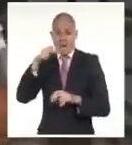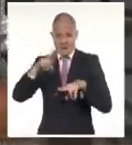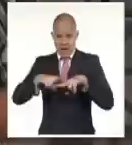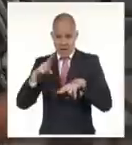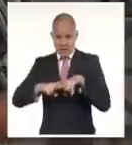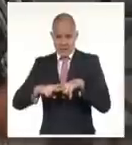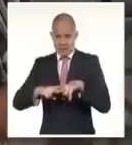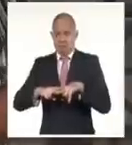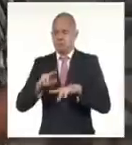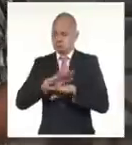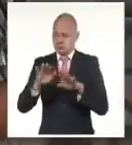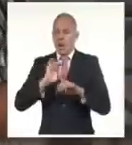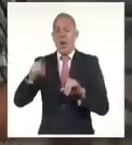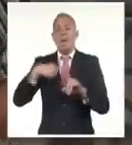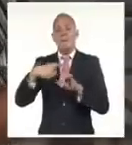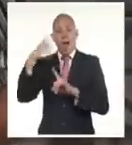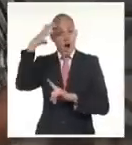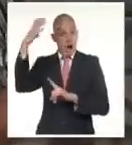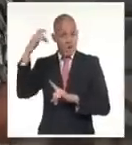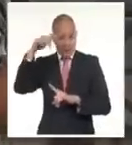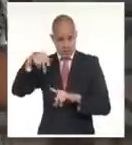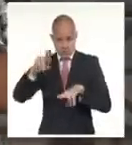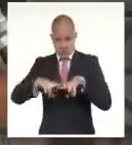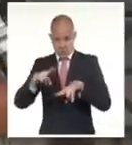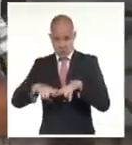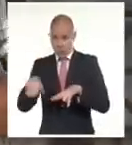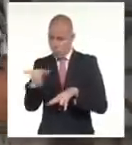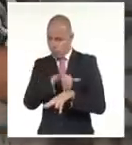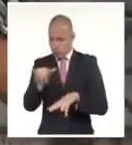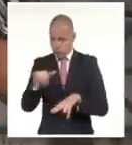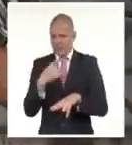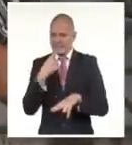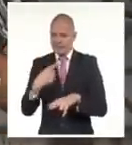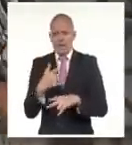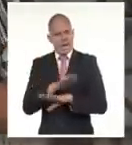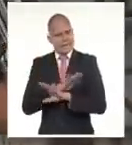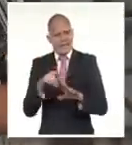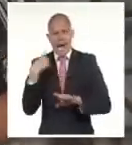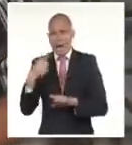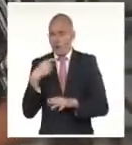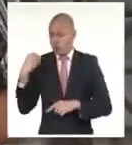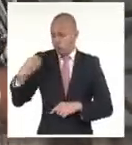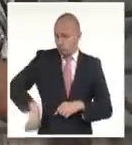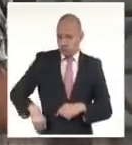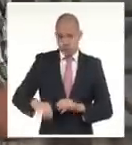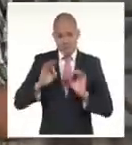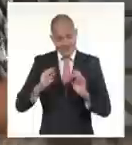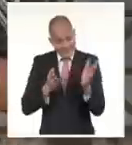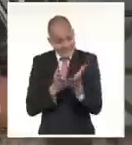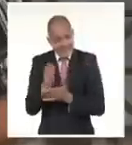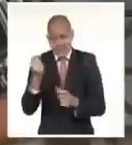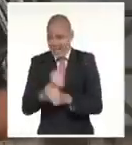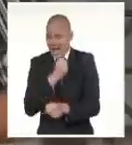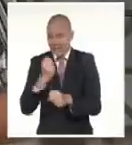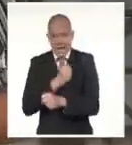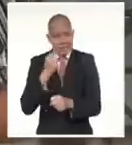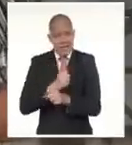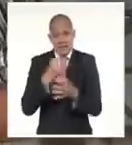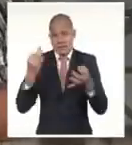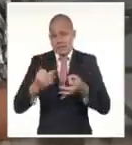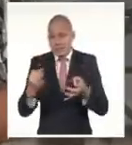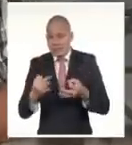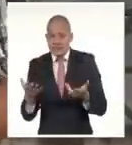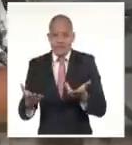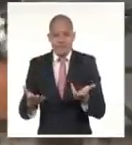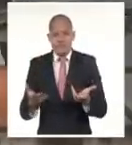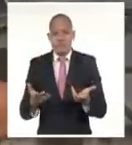gobernador de la ciudad, Reinaldo García Zapata. Es amplio, sin perder un minuto, sin perder un día, se está trabajando